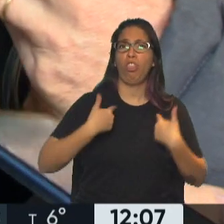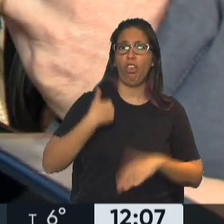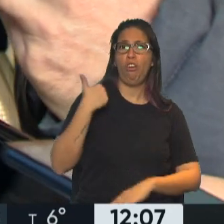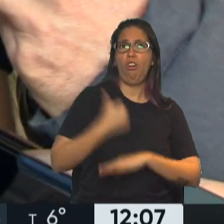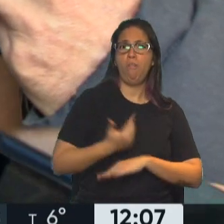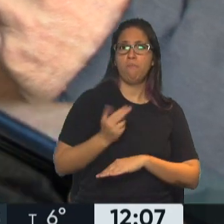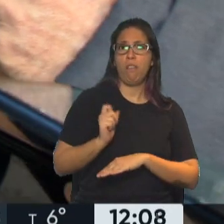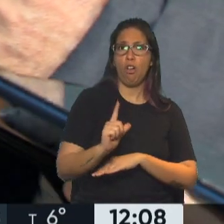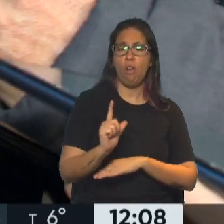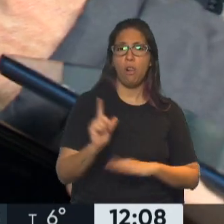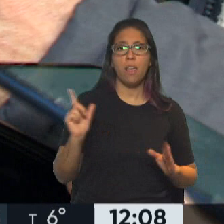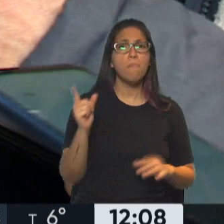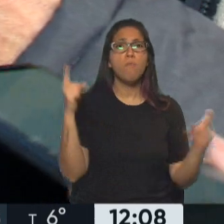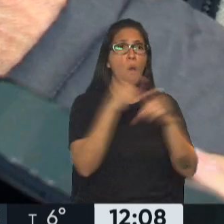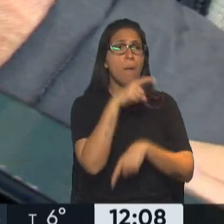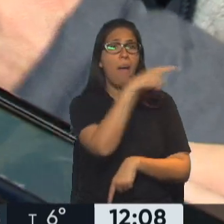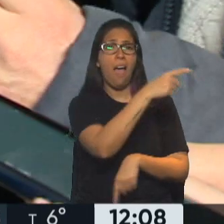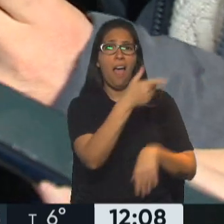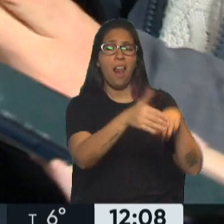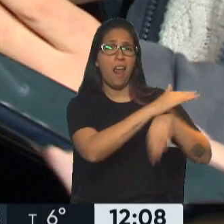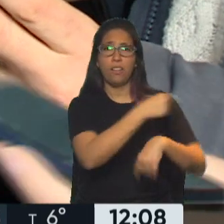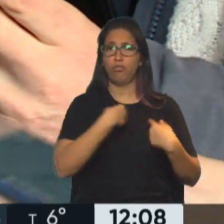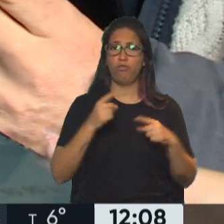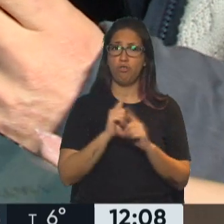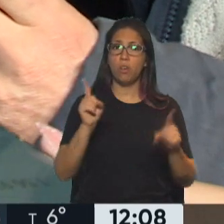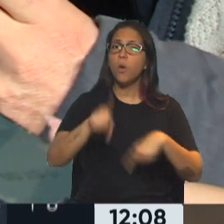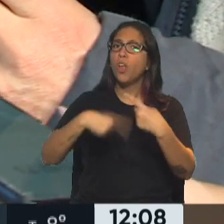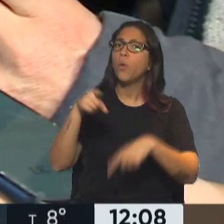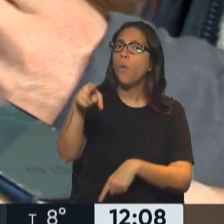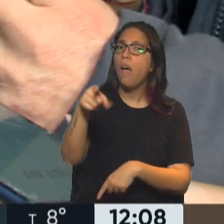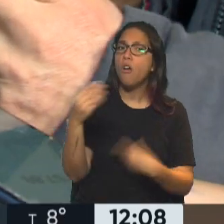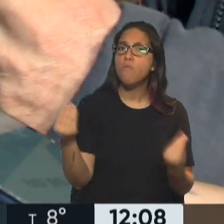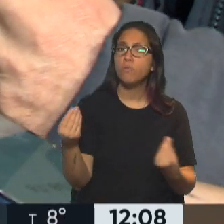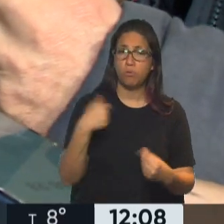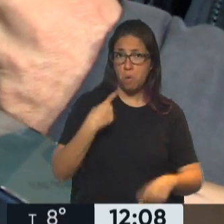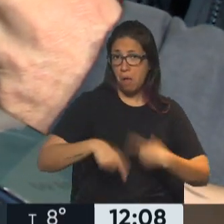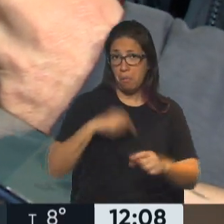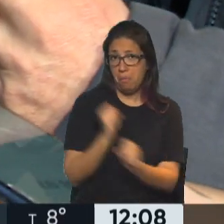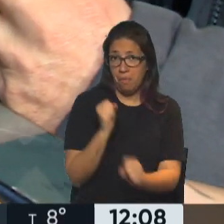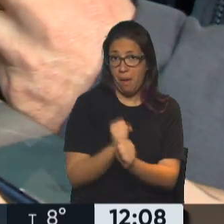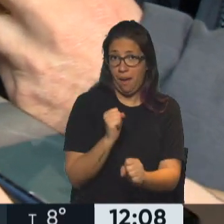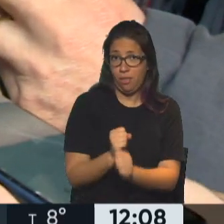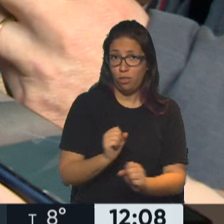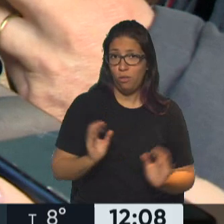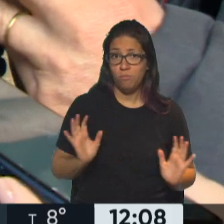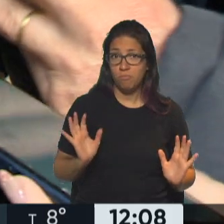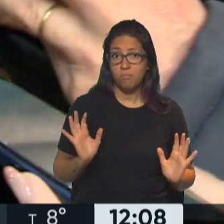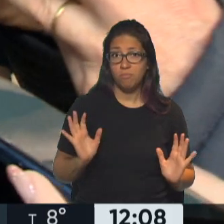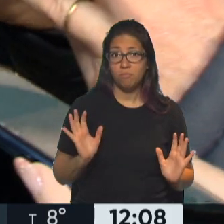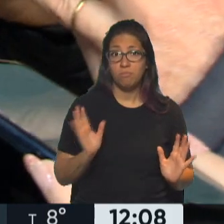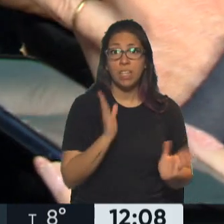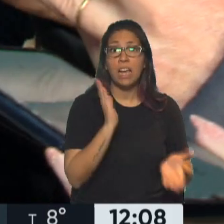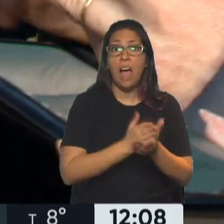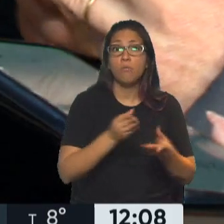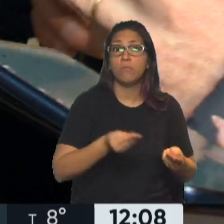problema, repito, lo tiene el jefe de gobierno, no lo tengo yo. ¿Cómo va esto? ¿Cómo va ser su proceder? Bueno, yo voy a seguir trabajando y la causa la tendrá